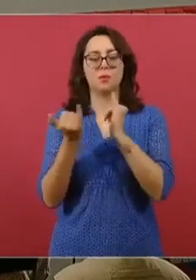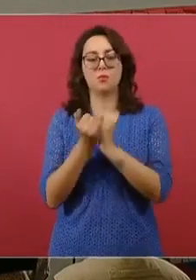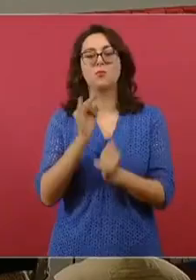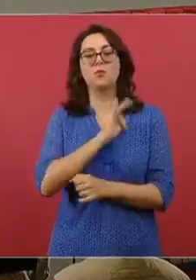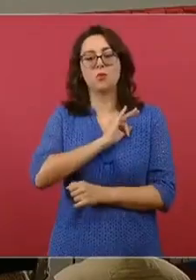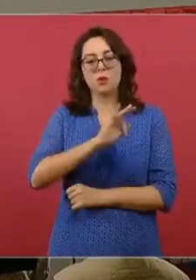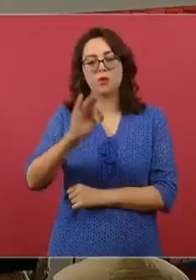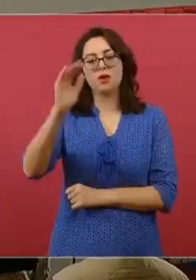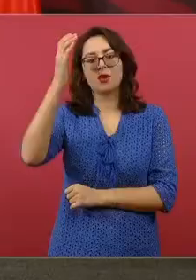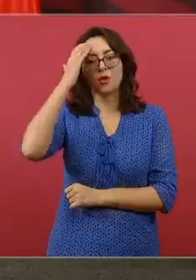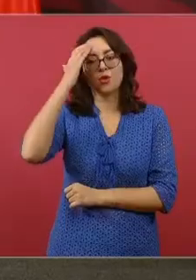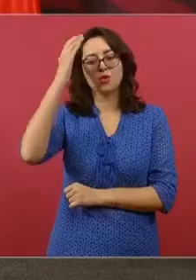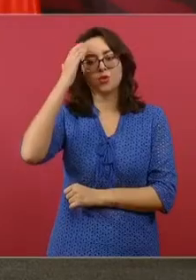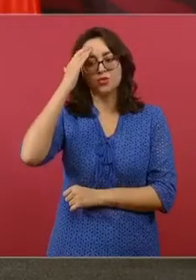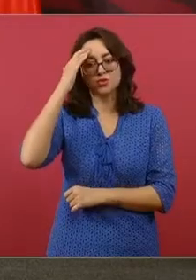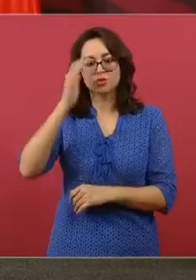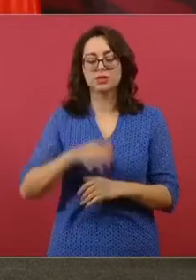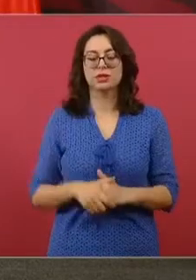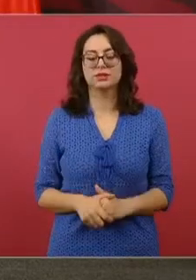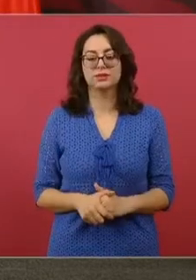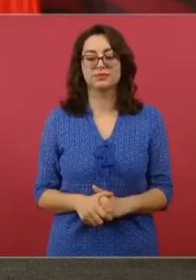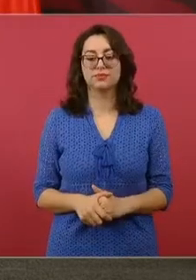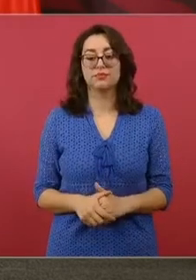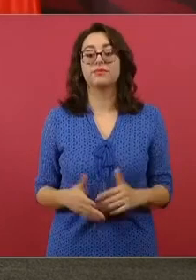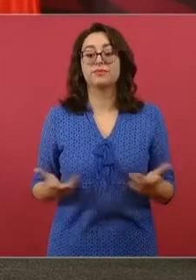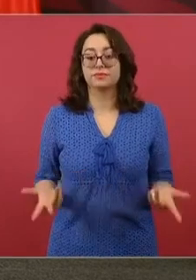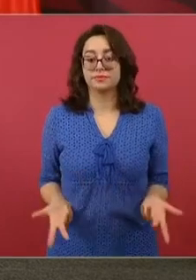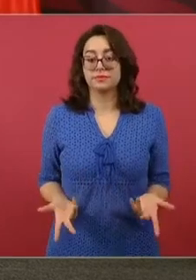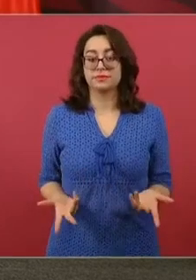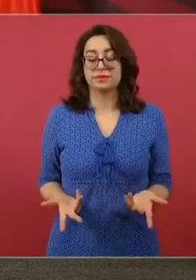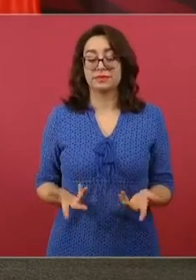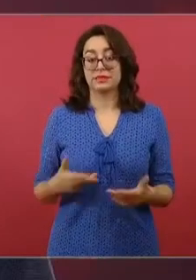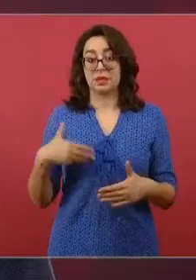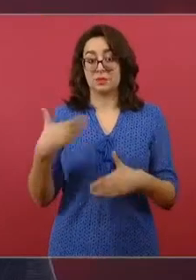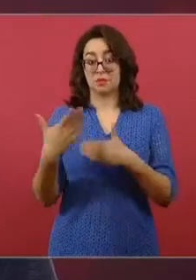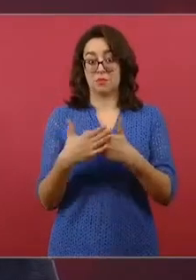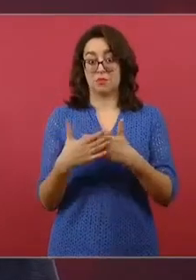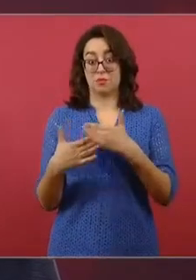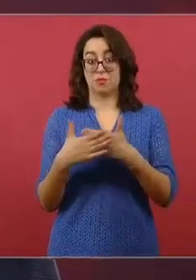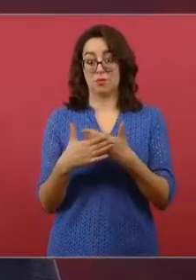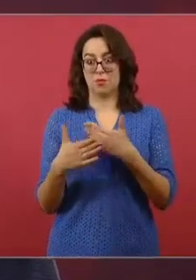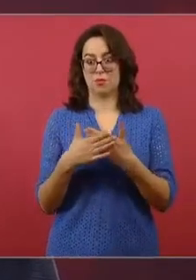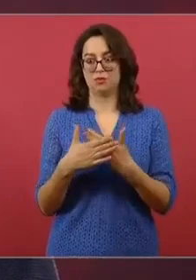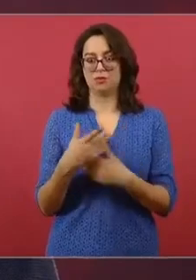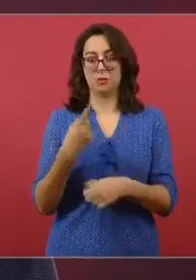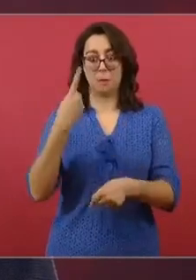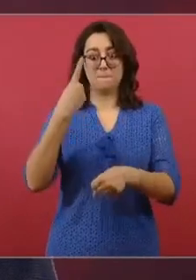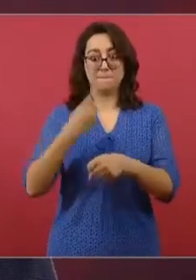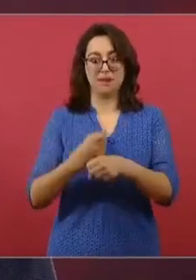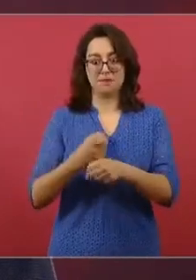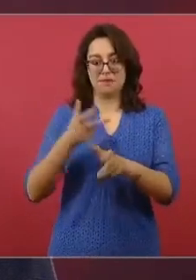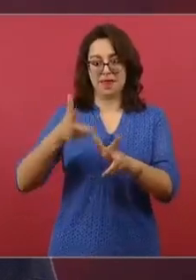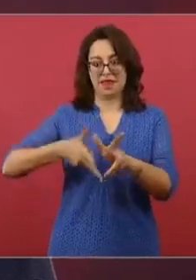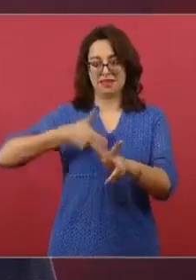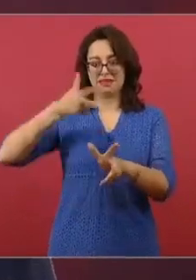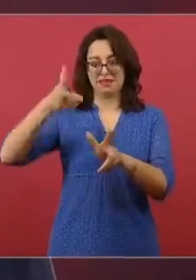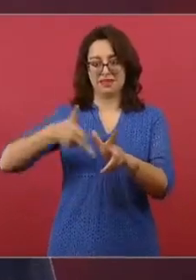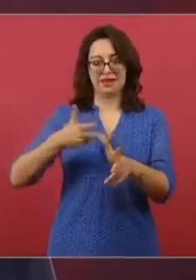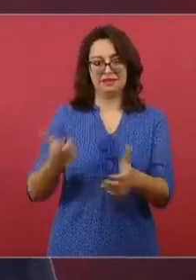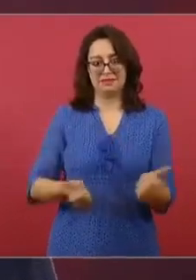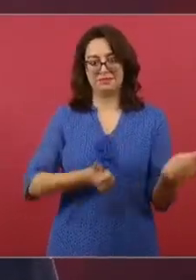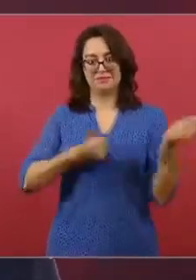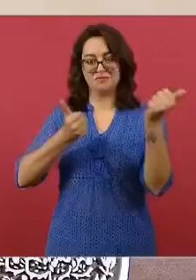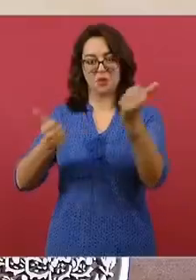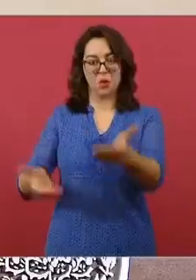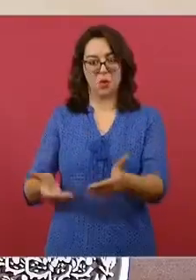continúan para cumplir el compromiso de la llegada del primer tren al taller y cochera de Cancún y el próximo 8 de